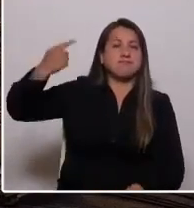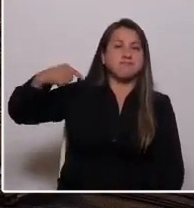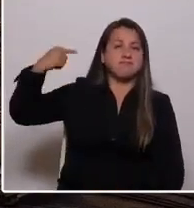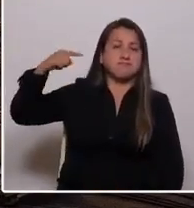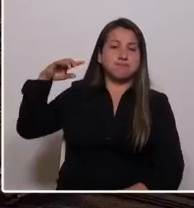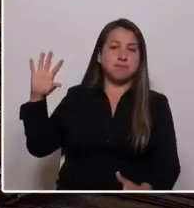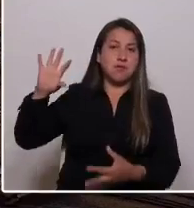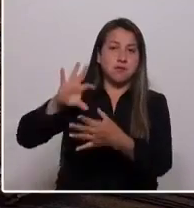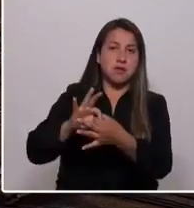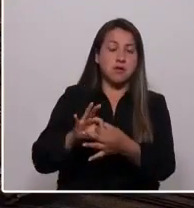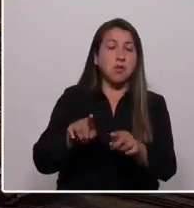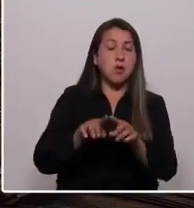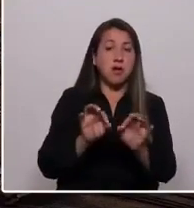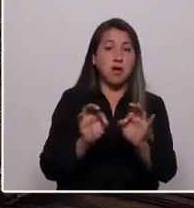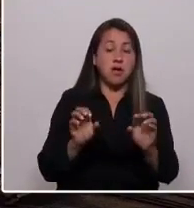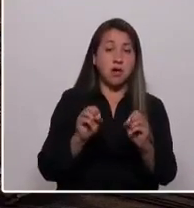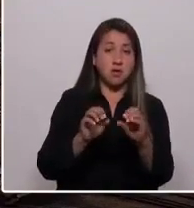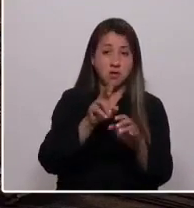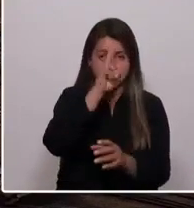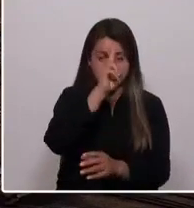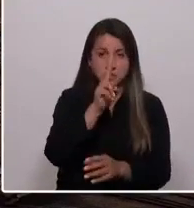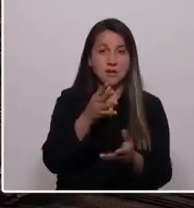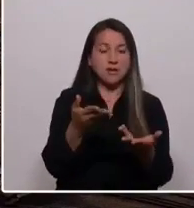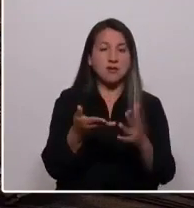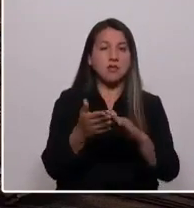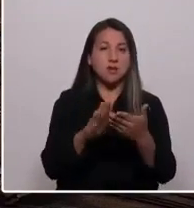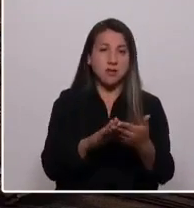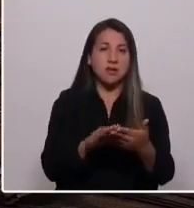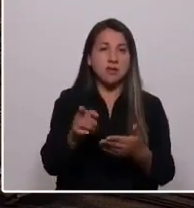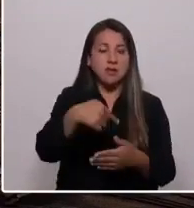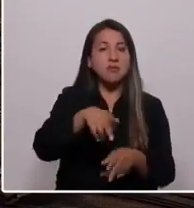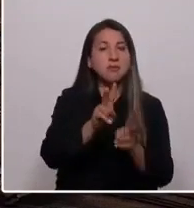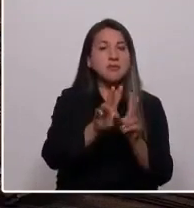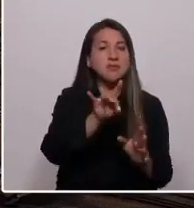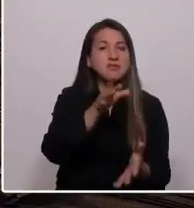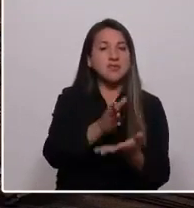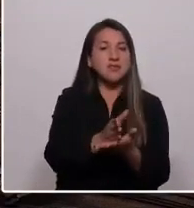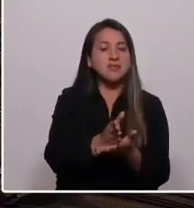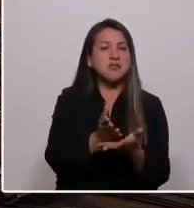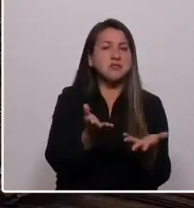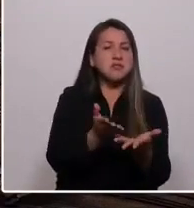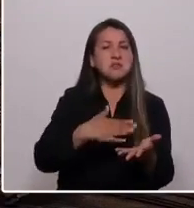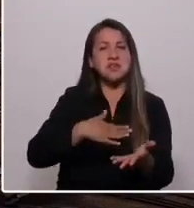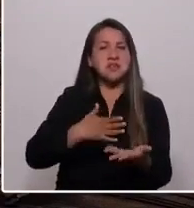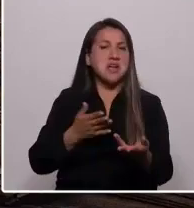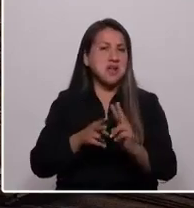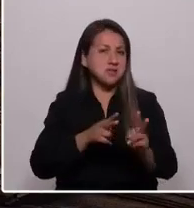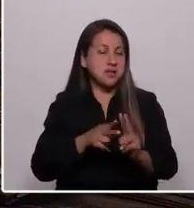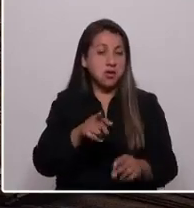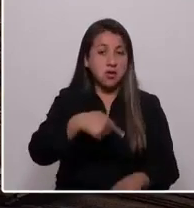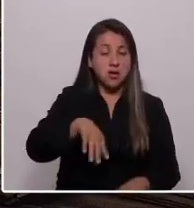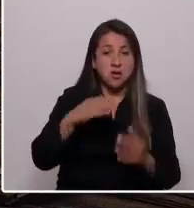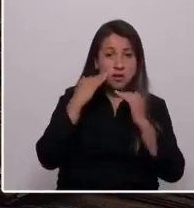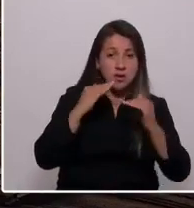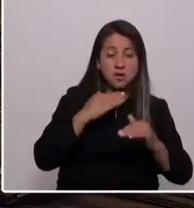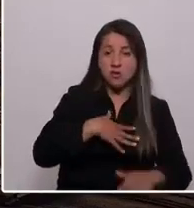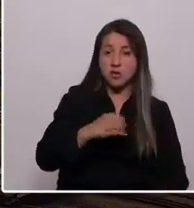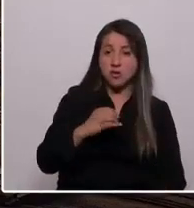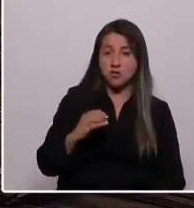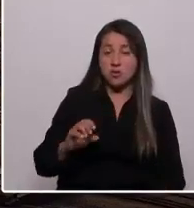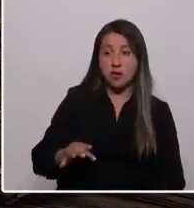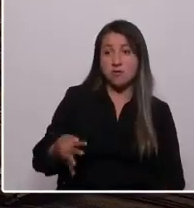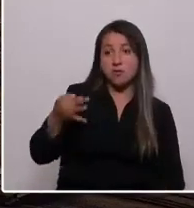una educación respetuosa de las comunidades que les permita decidir qué y cómo quieren que sus niños y niñas y jóvenes aprendan.